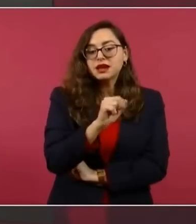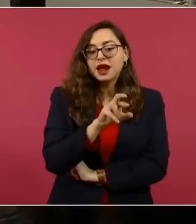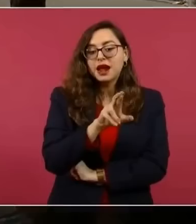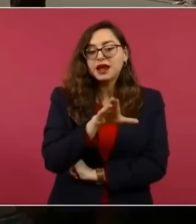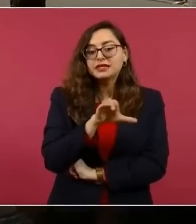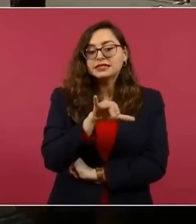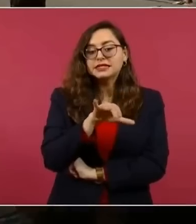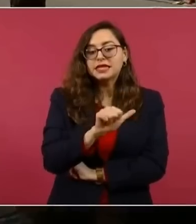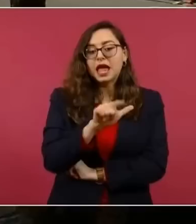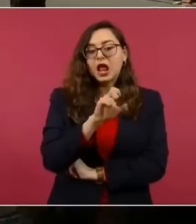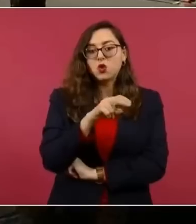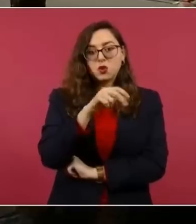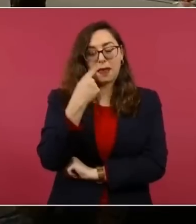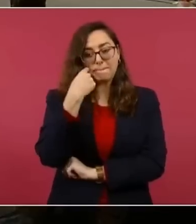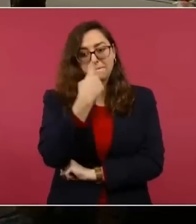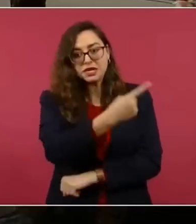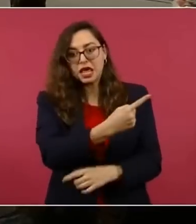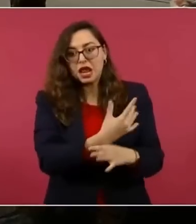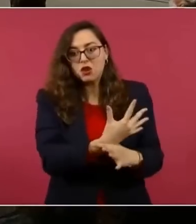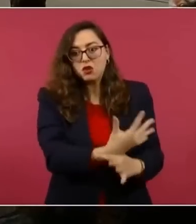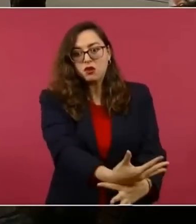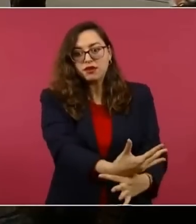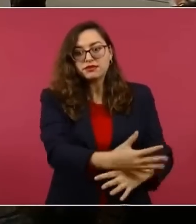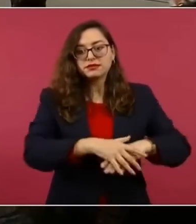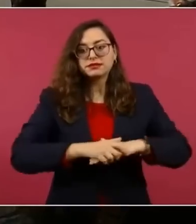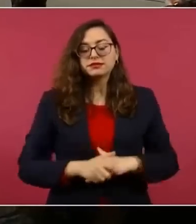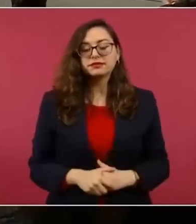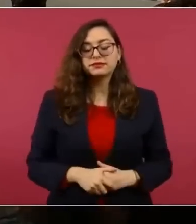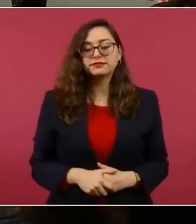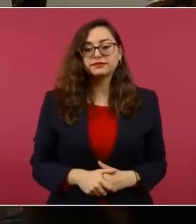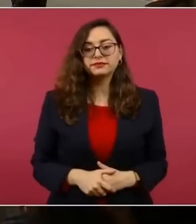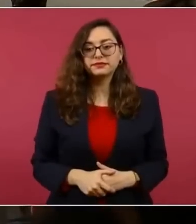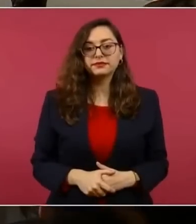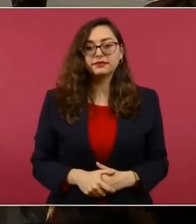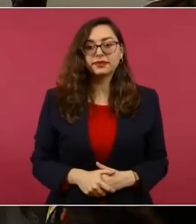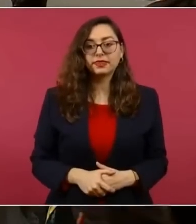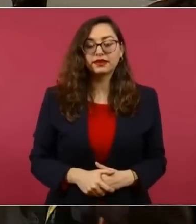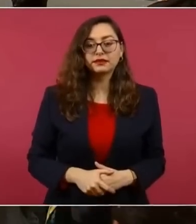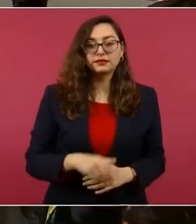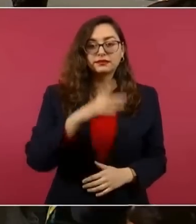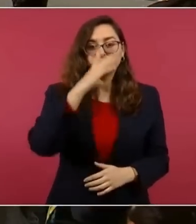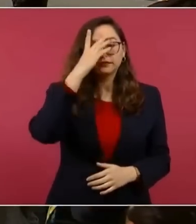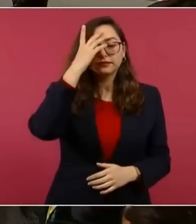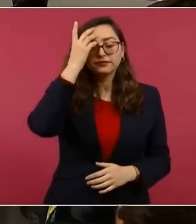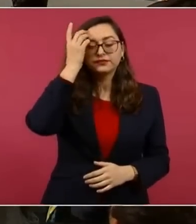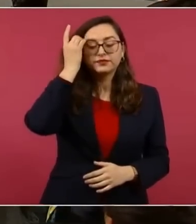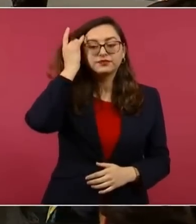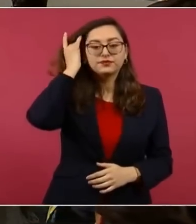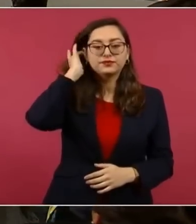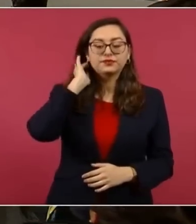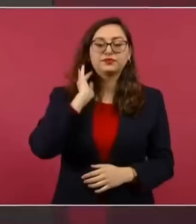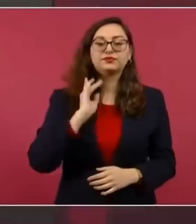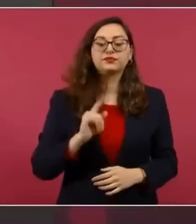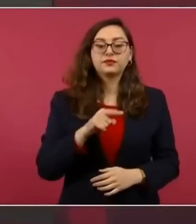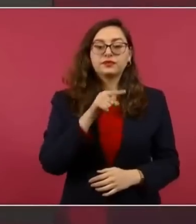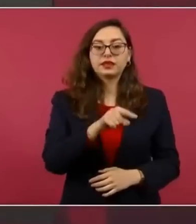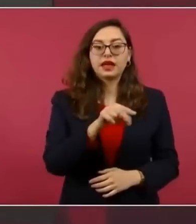Miren lo que dice Riva Palacio, que fue director,